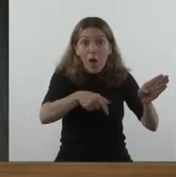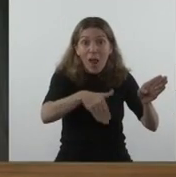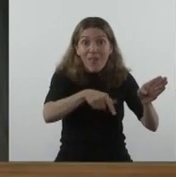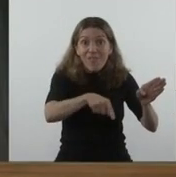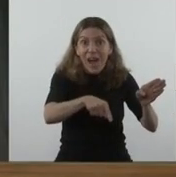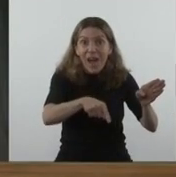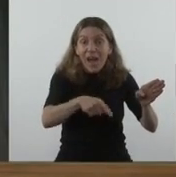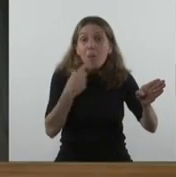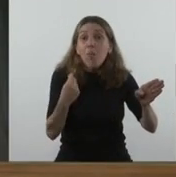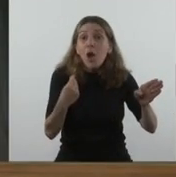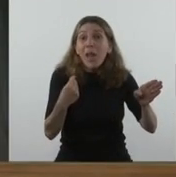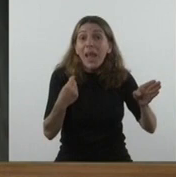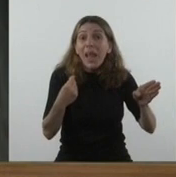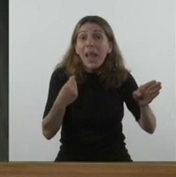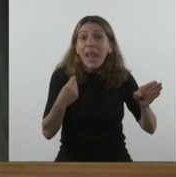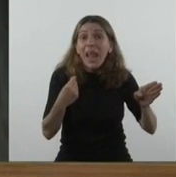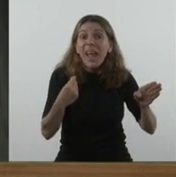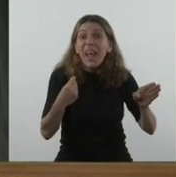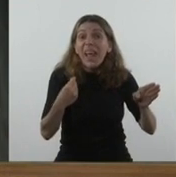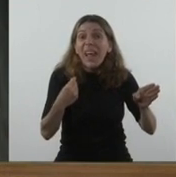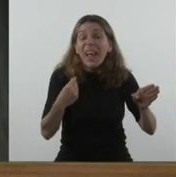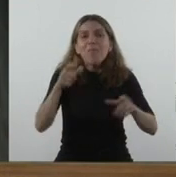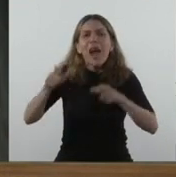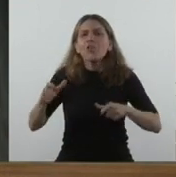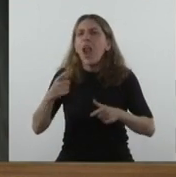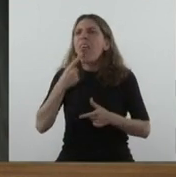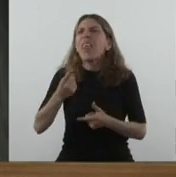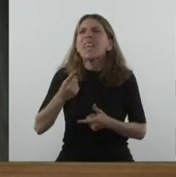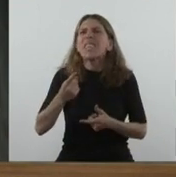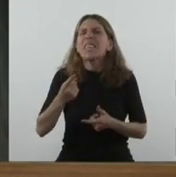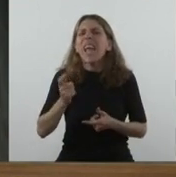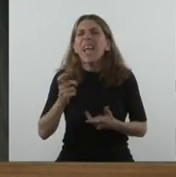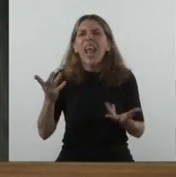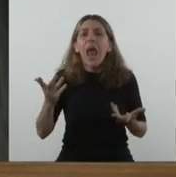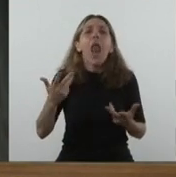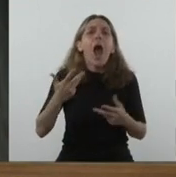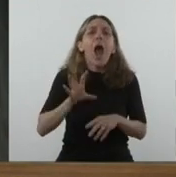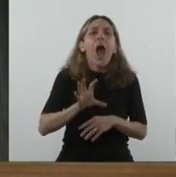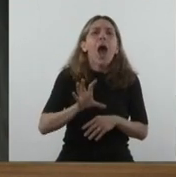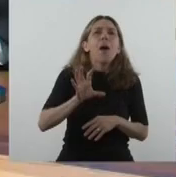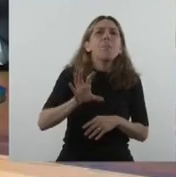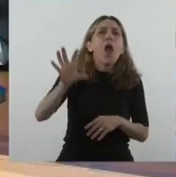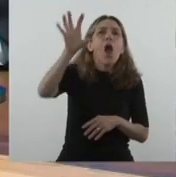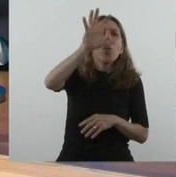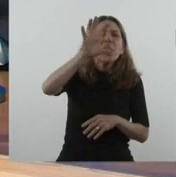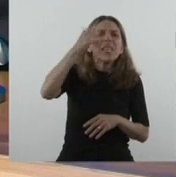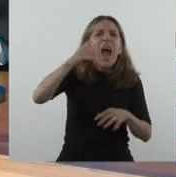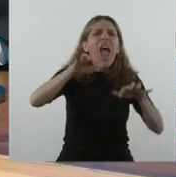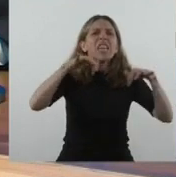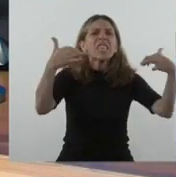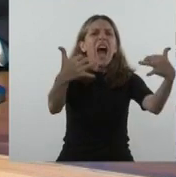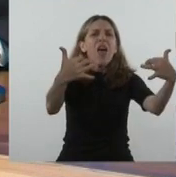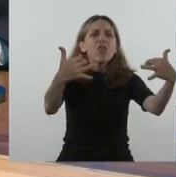Porque, ¿qué dice? ¿Quién ha dicho que en el interior del país no hay derecho a tener un estadio de esa